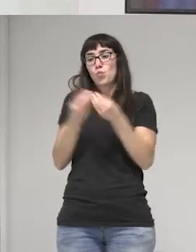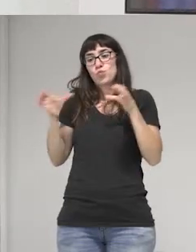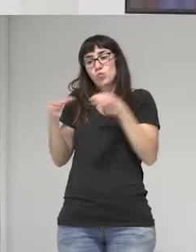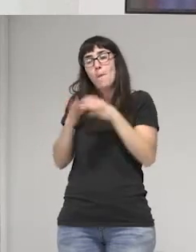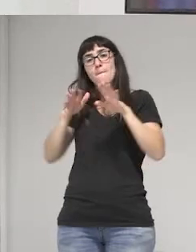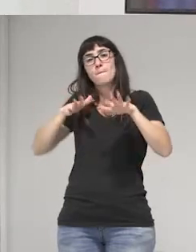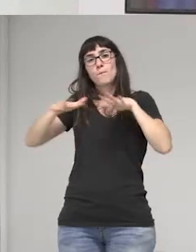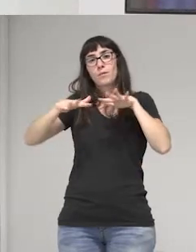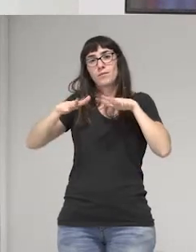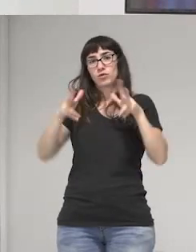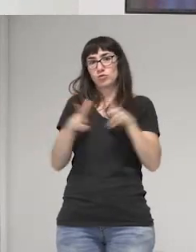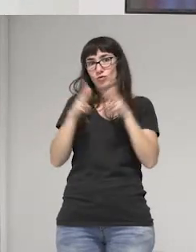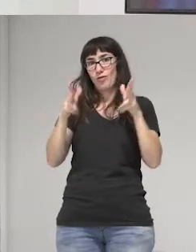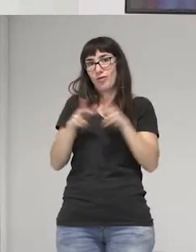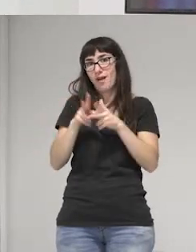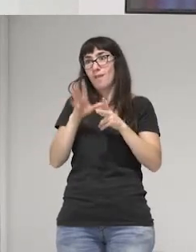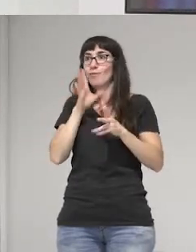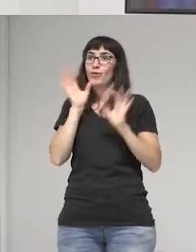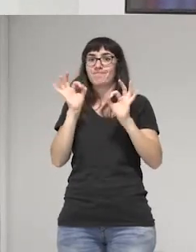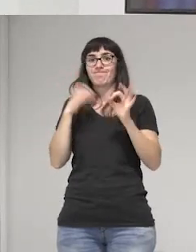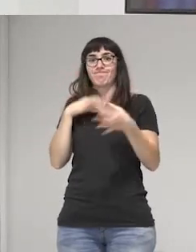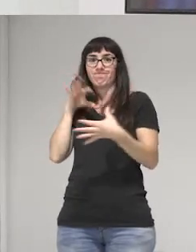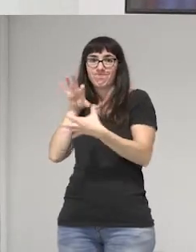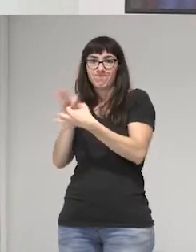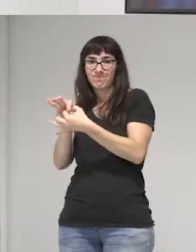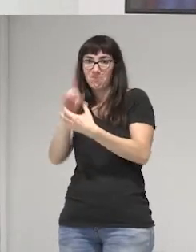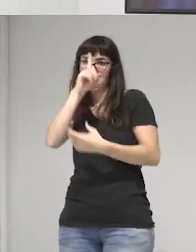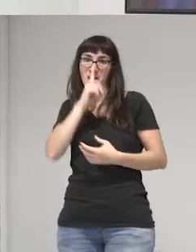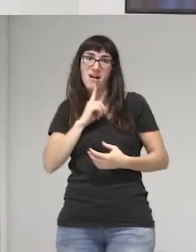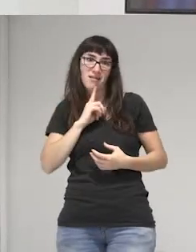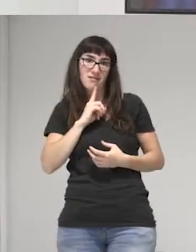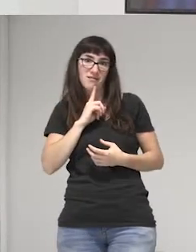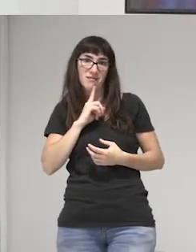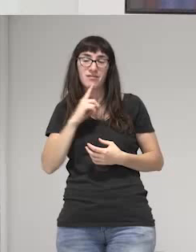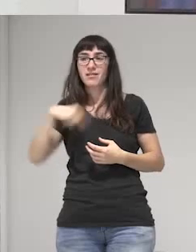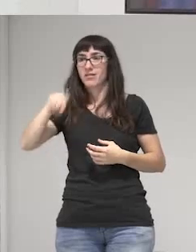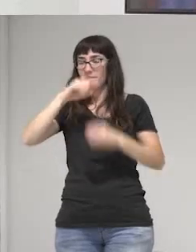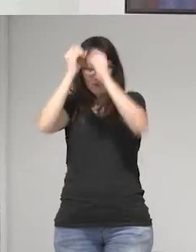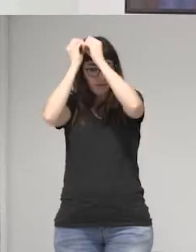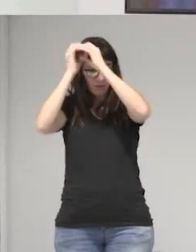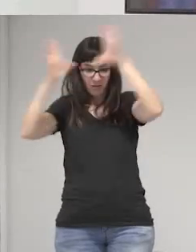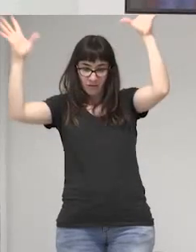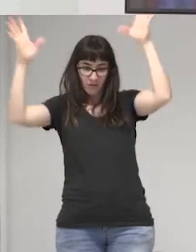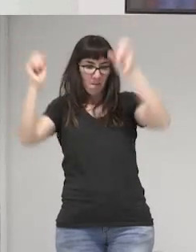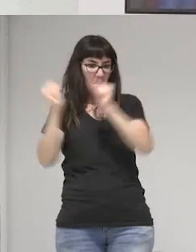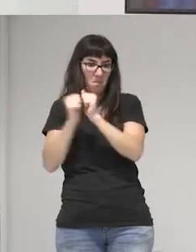porque esa era la imagen que teníamos, que nos apedrearon en la calle.